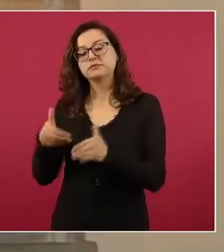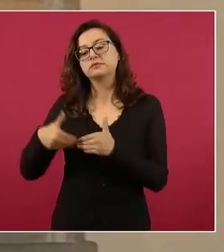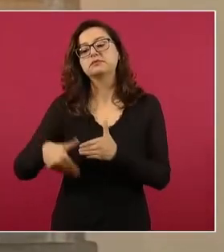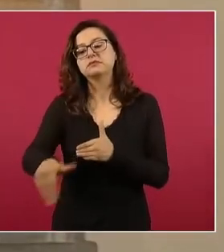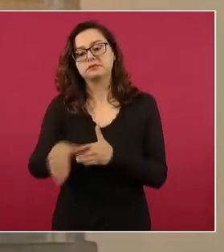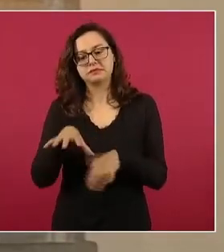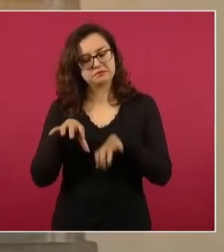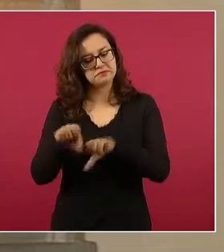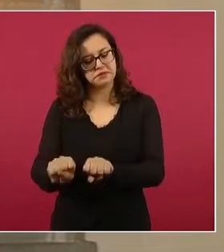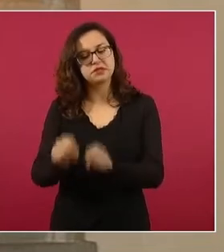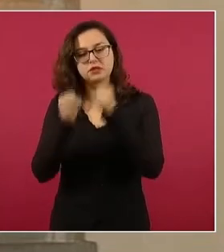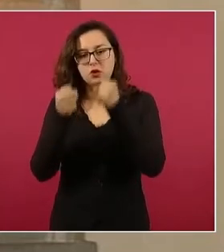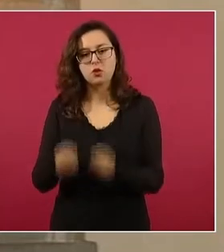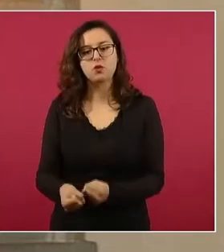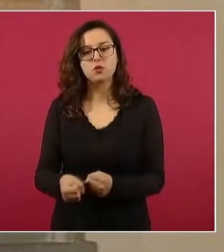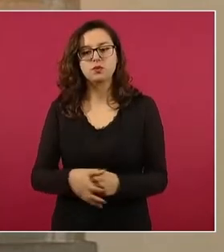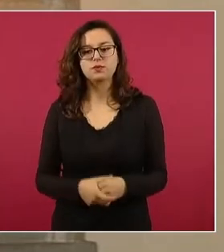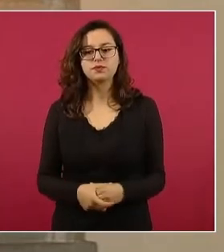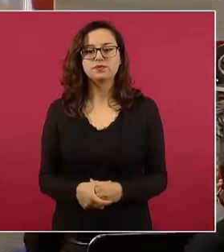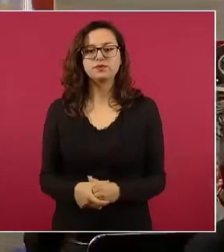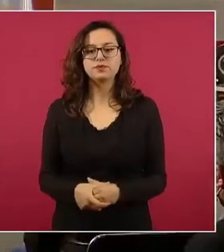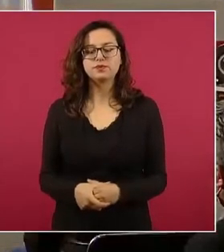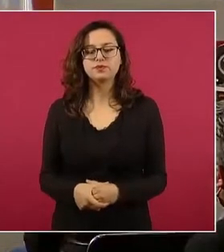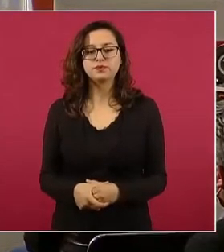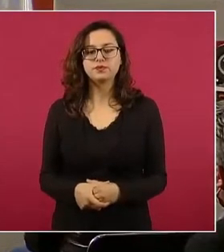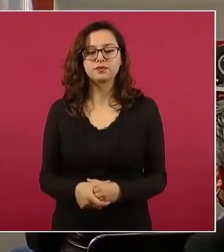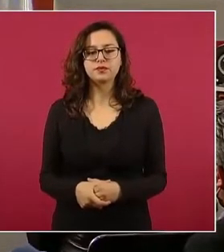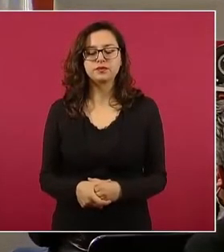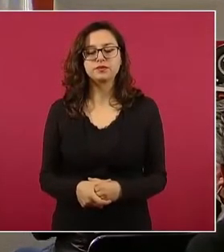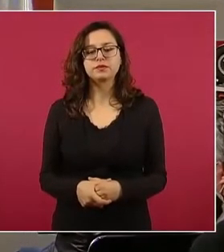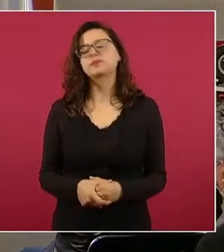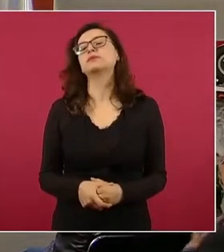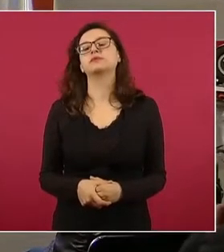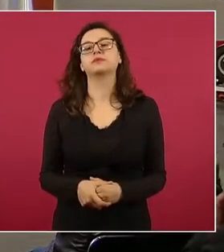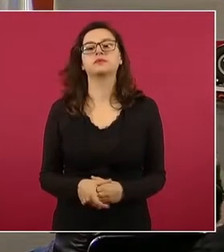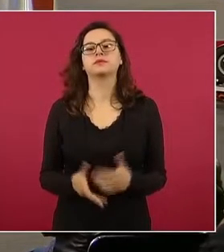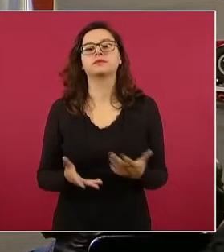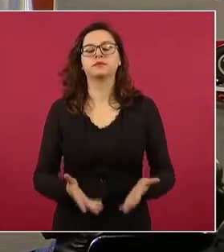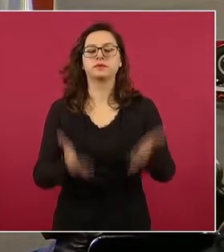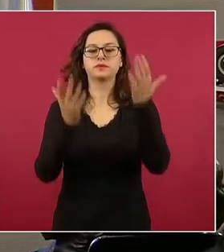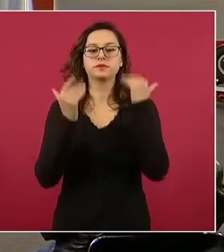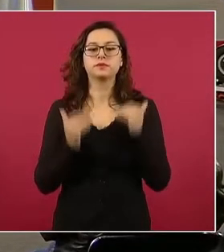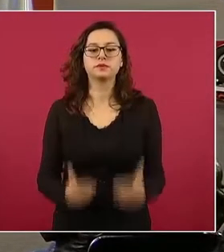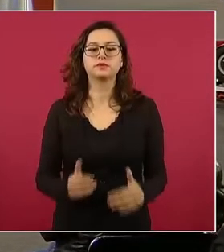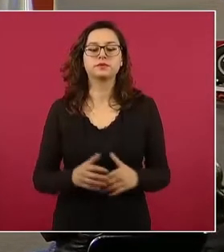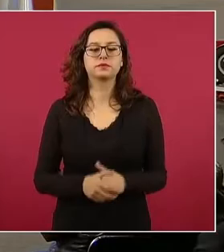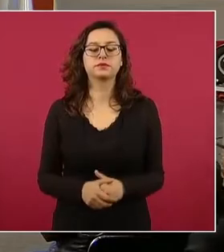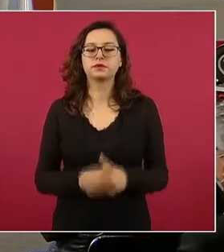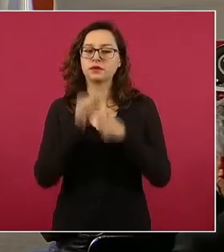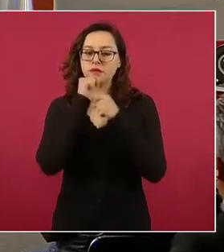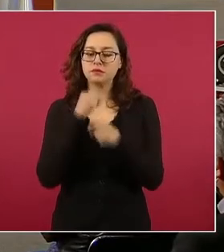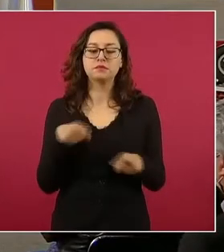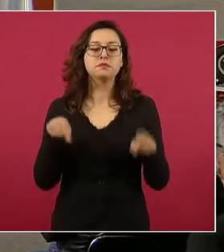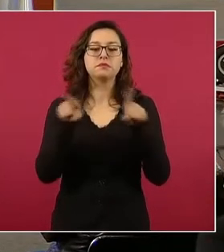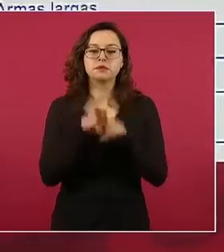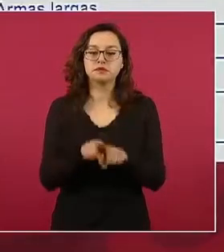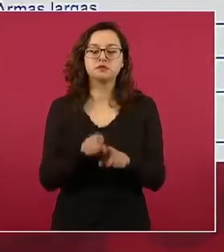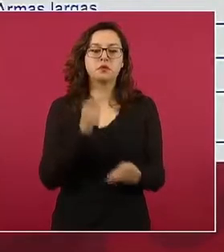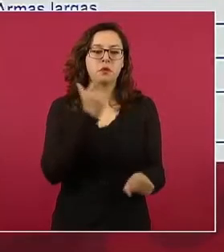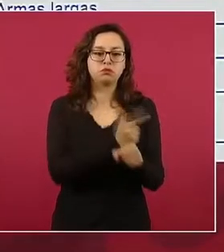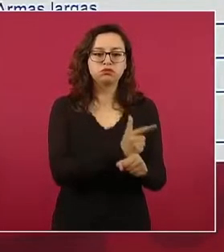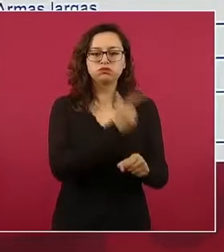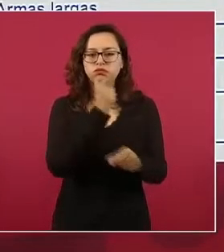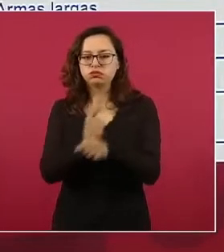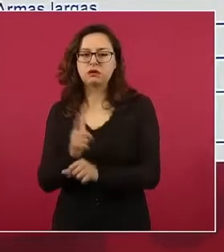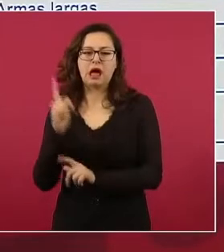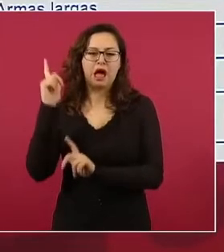ser detenido. Se sigue también en esta operación permanente, asegurando armas,